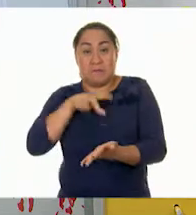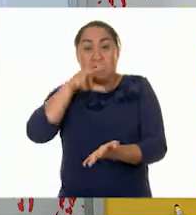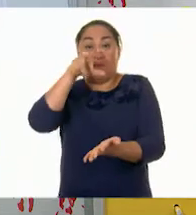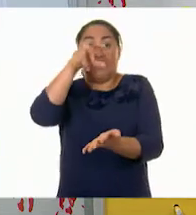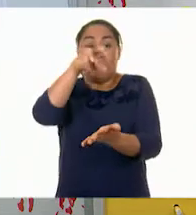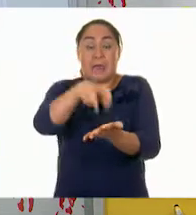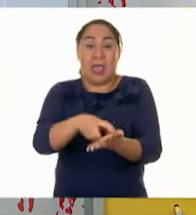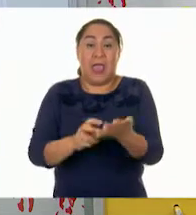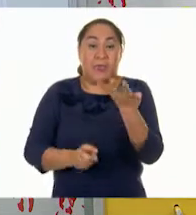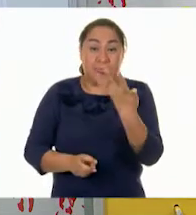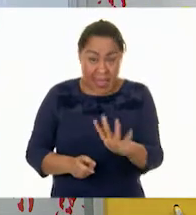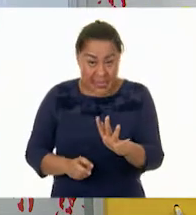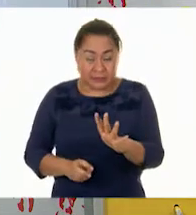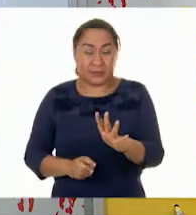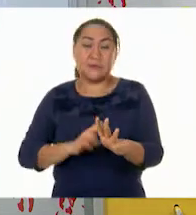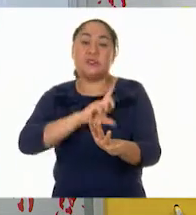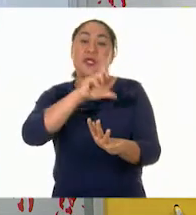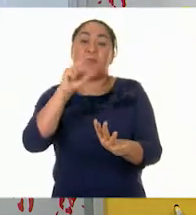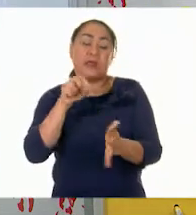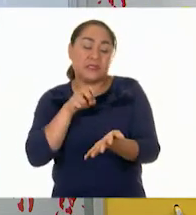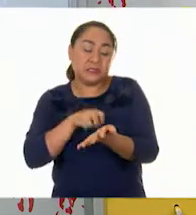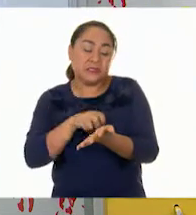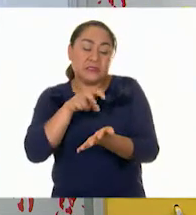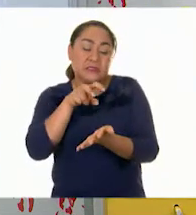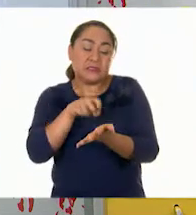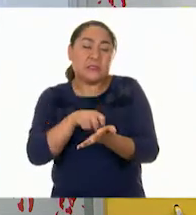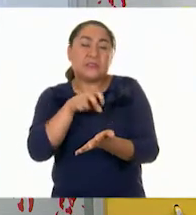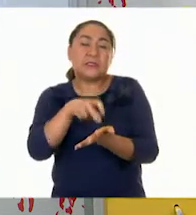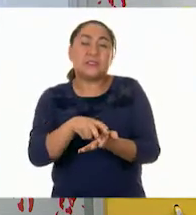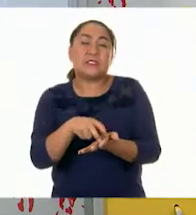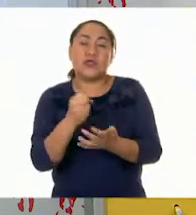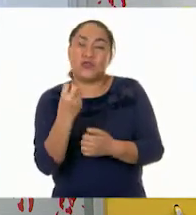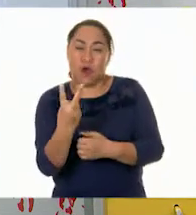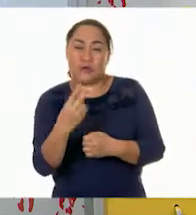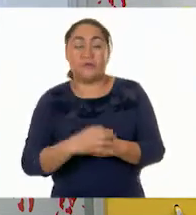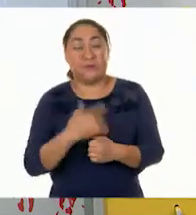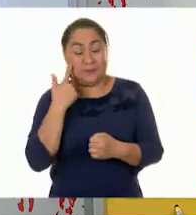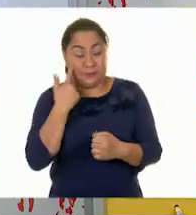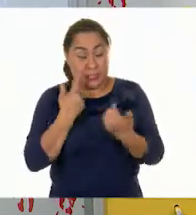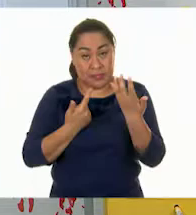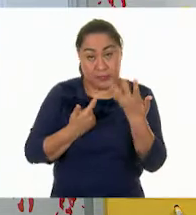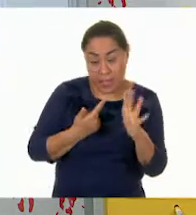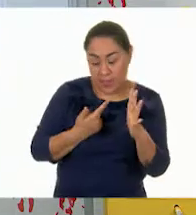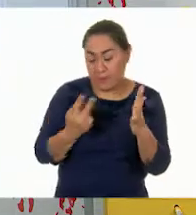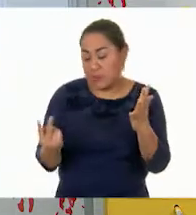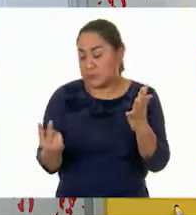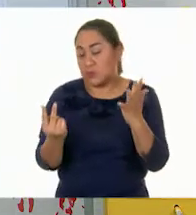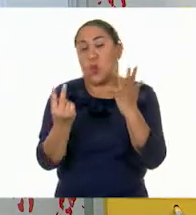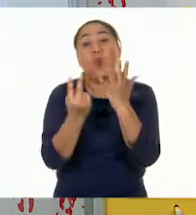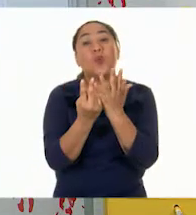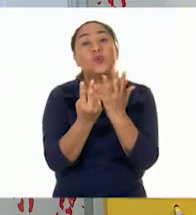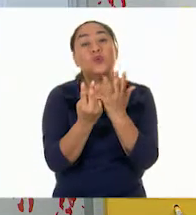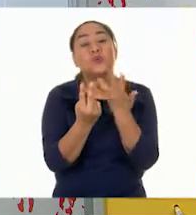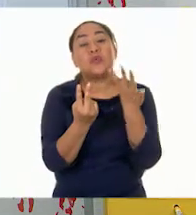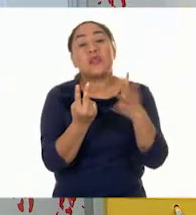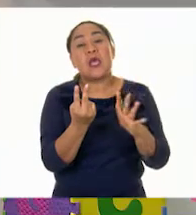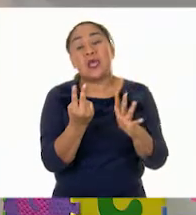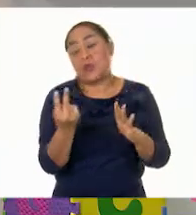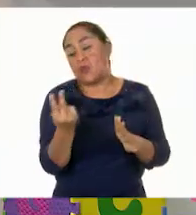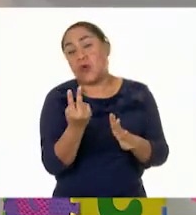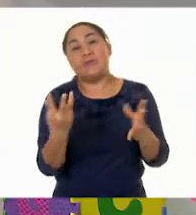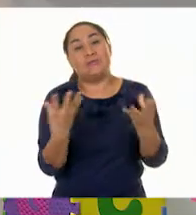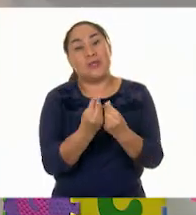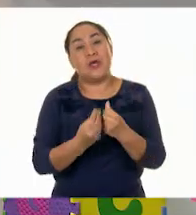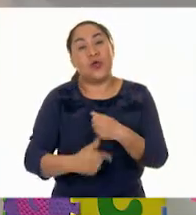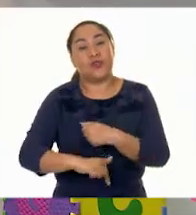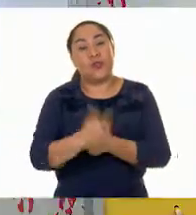salto pequeño de 2. Claro. Porque si nosotros sumamos 10 más 2 nos da 12. Entonces, vamos